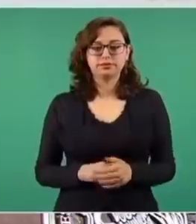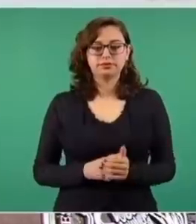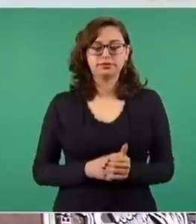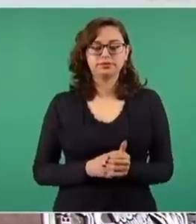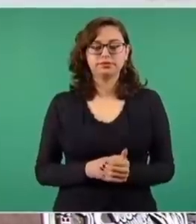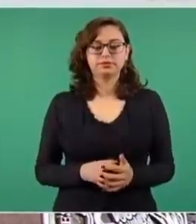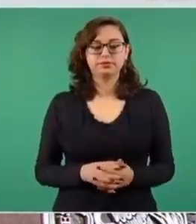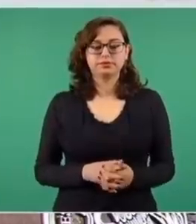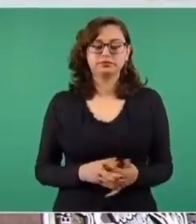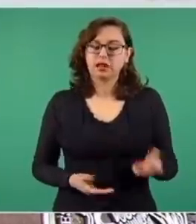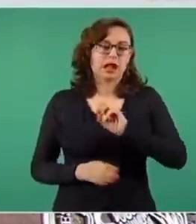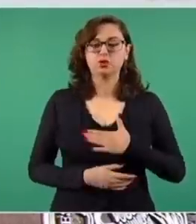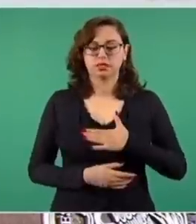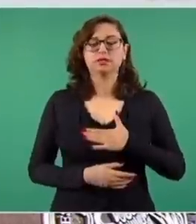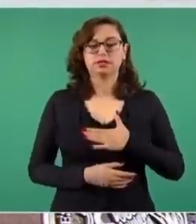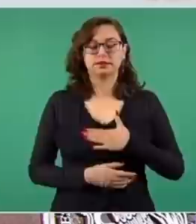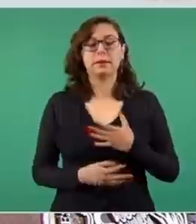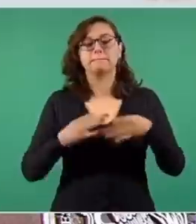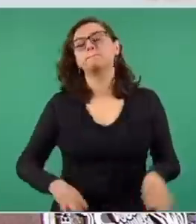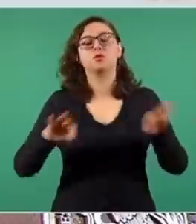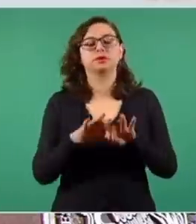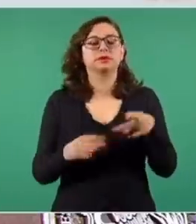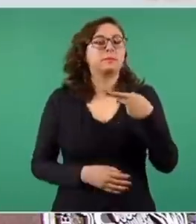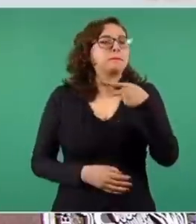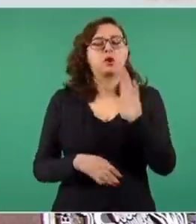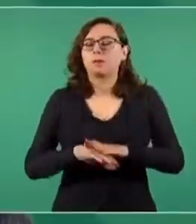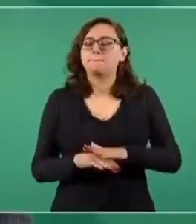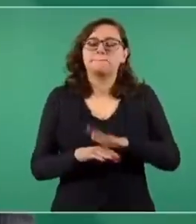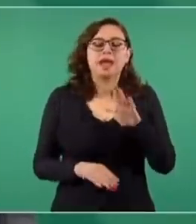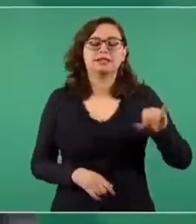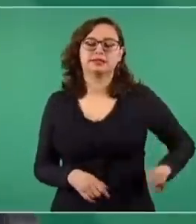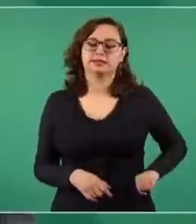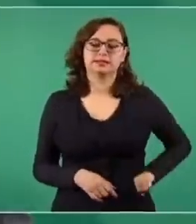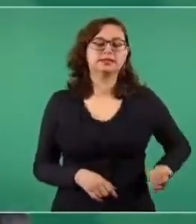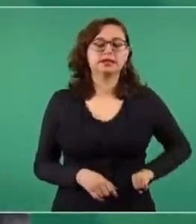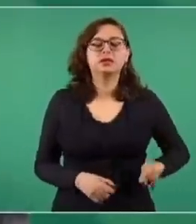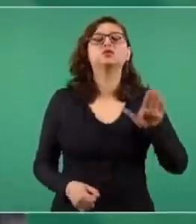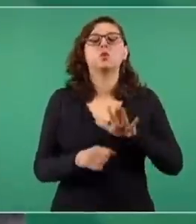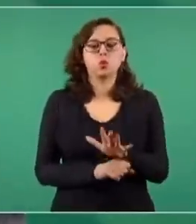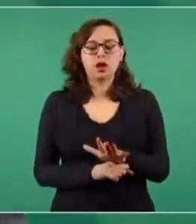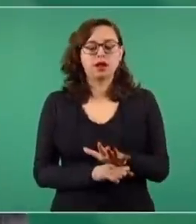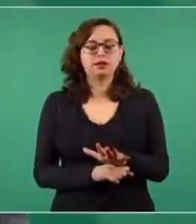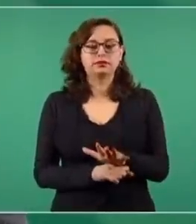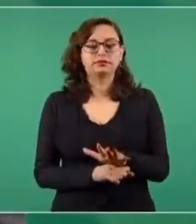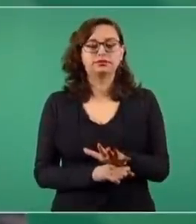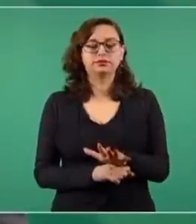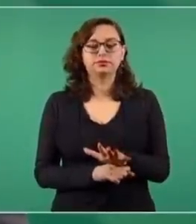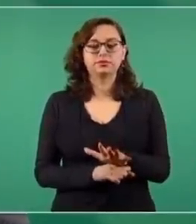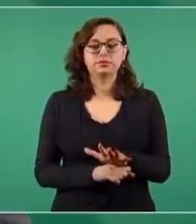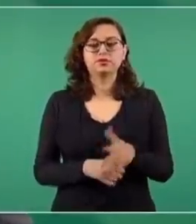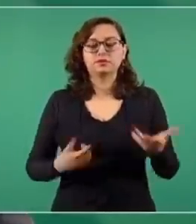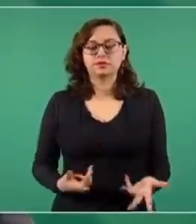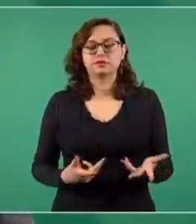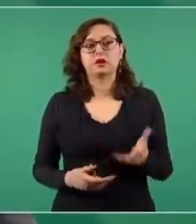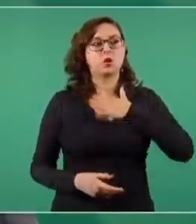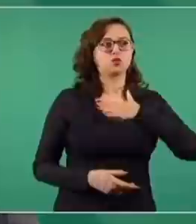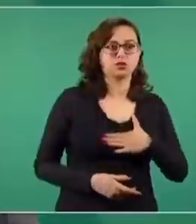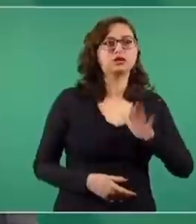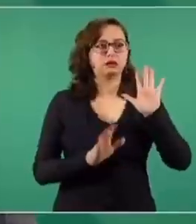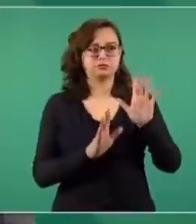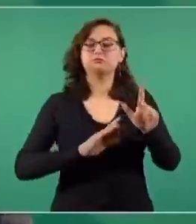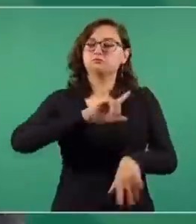tiene que haber justicia, pero me interesa mucho el poder recuperar, el que haya reparación del daño.